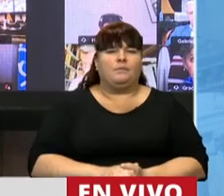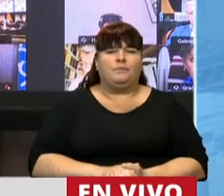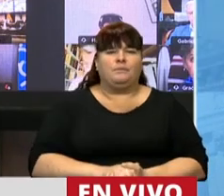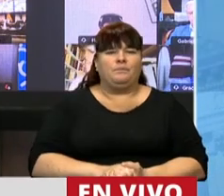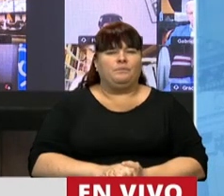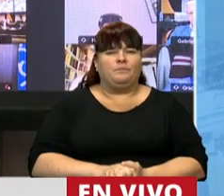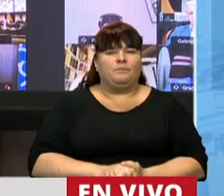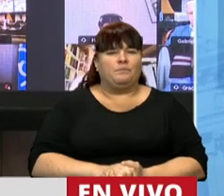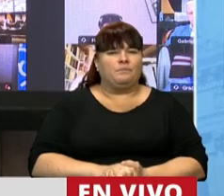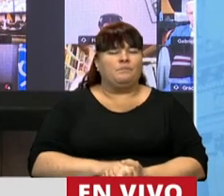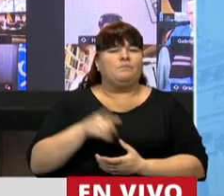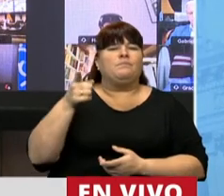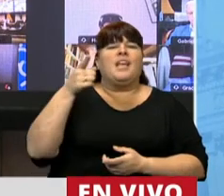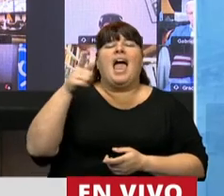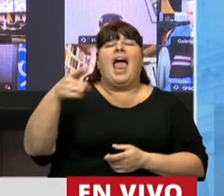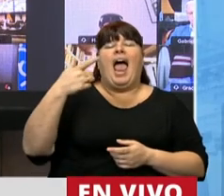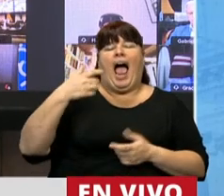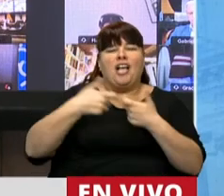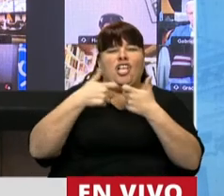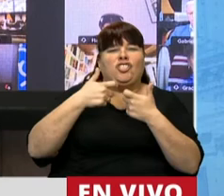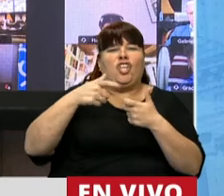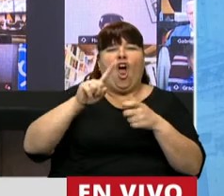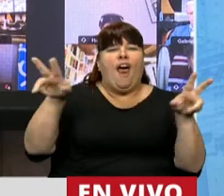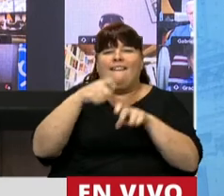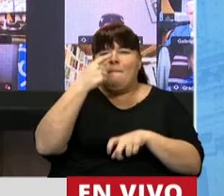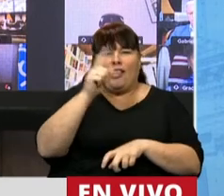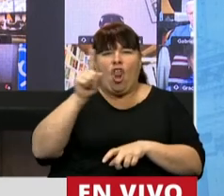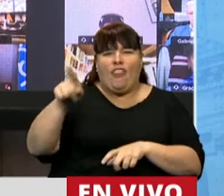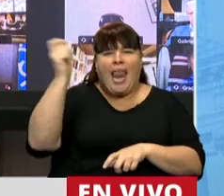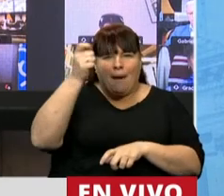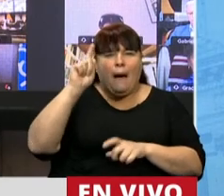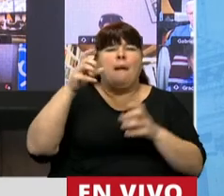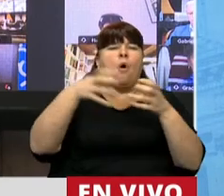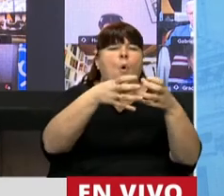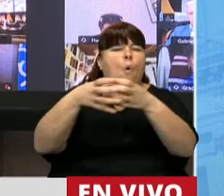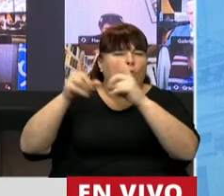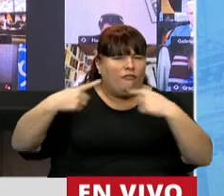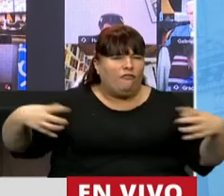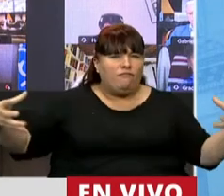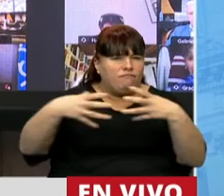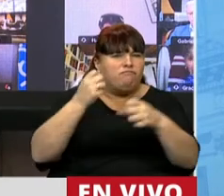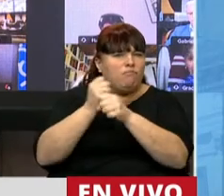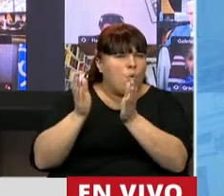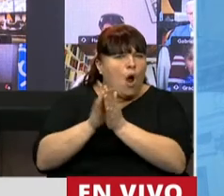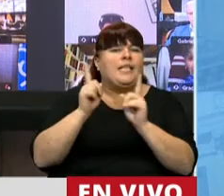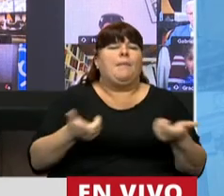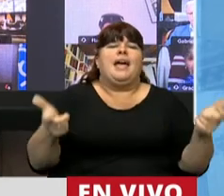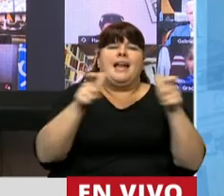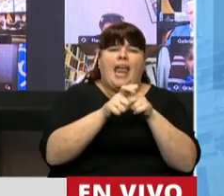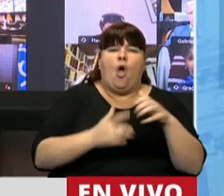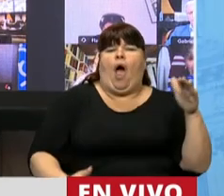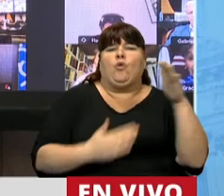y fines de lucro de La Pampa y como representantes de distintos colectivos sociales. También hemos tenido reuniones con